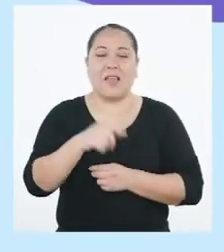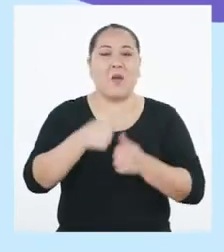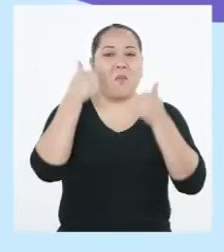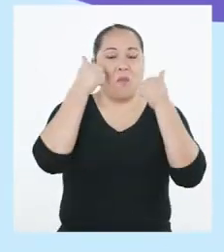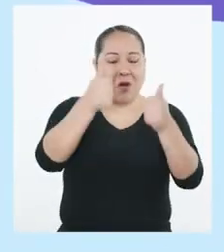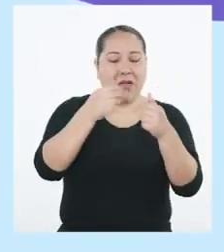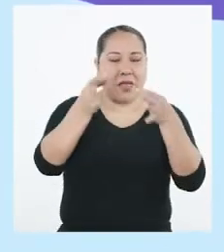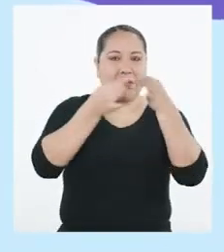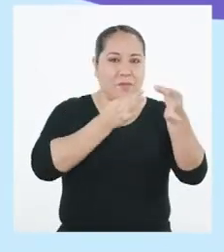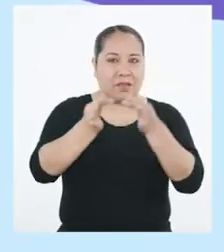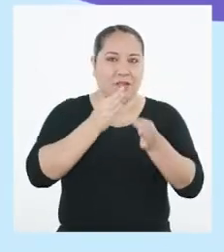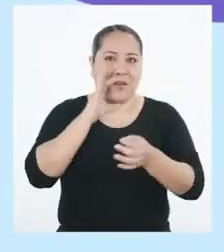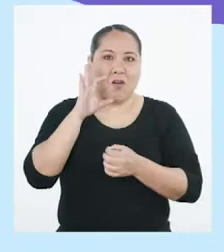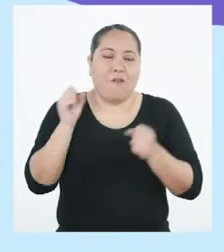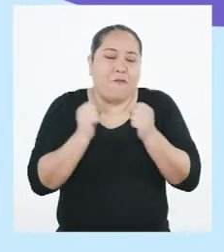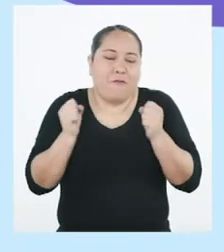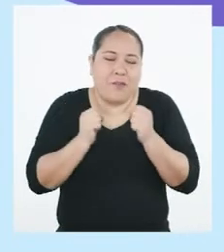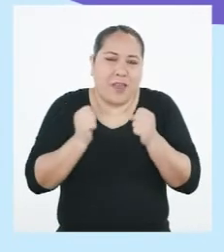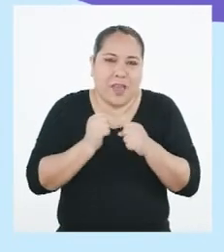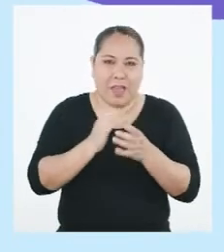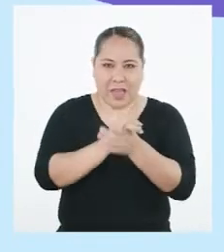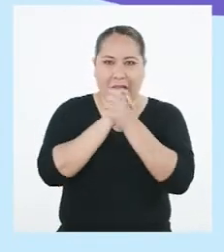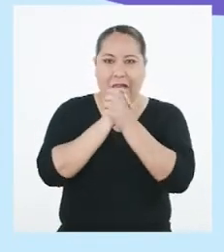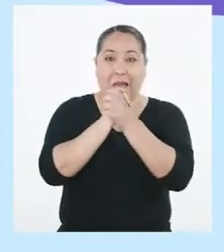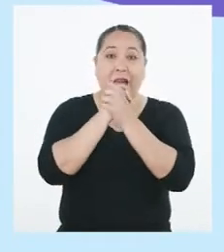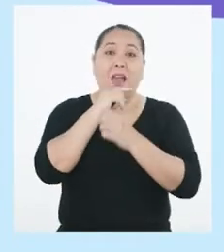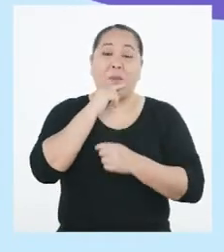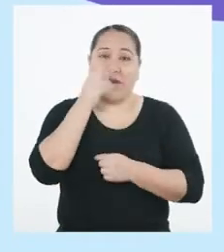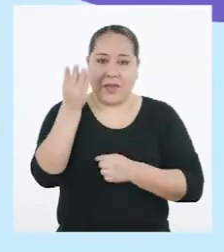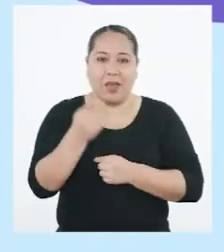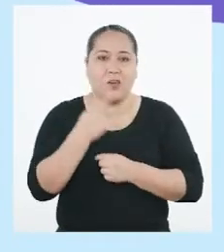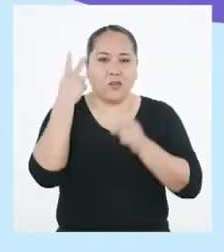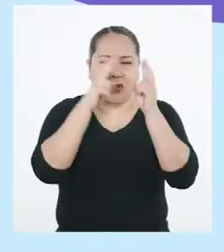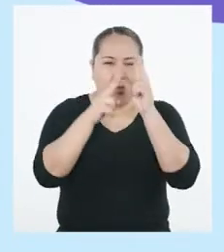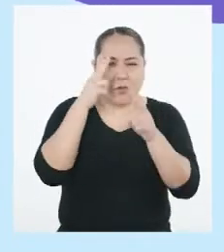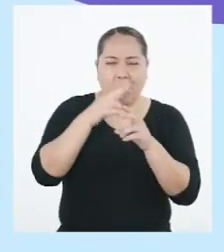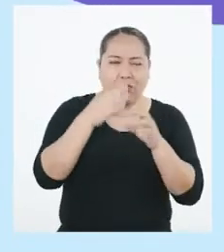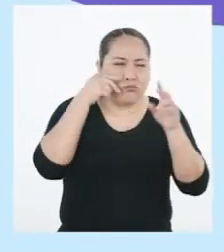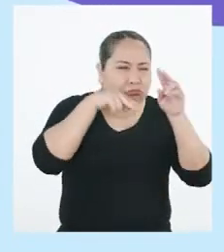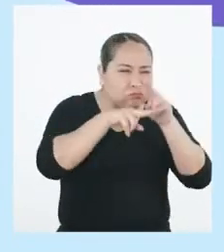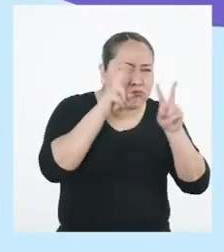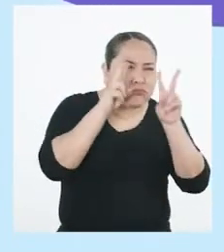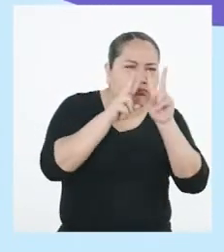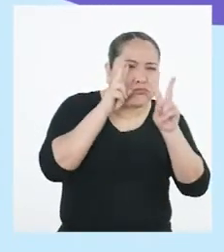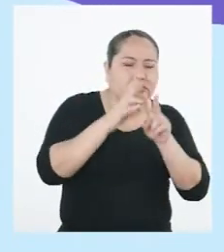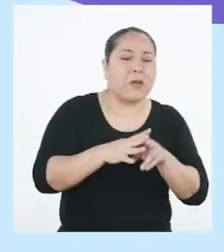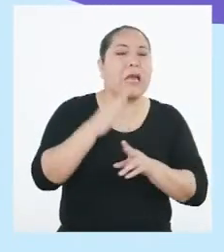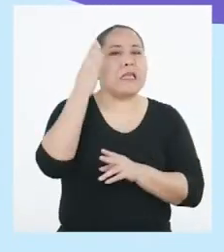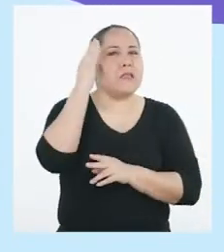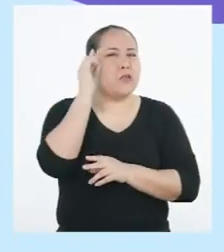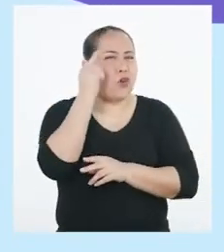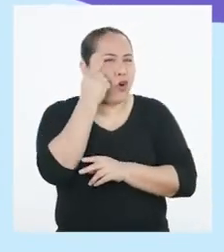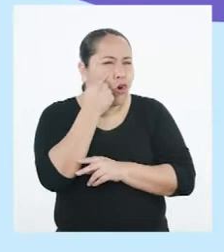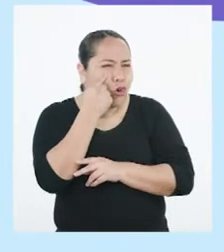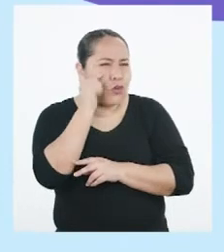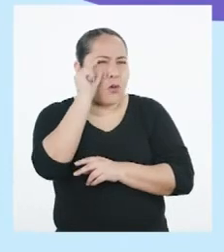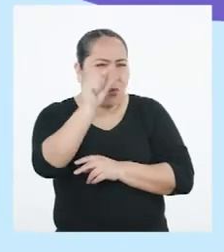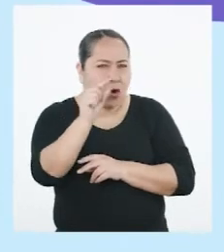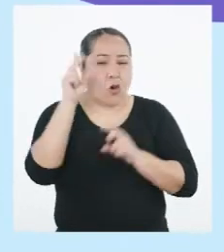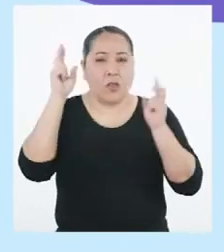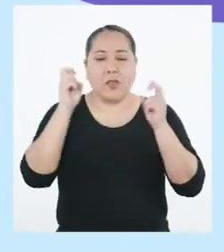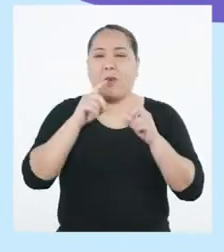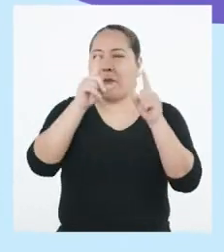excelente explicación sobre el friaje que nos has compartido, compañera. Estuve viendo todo por interno y sabía muy poco sobre el tema.